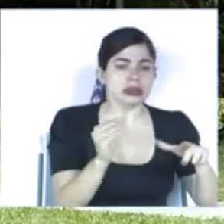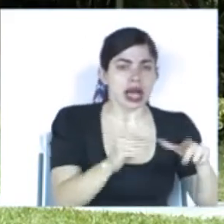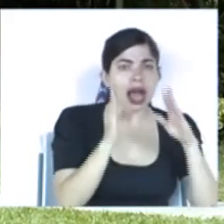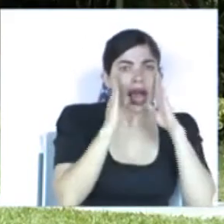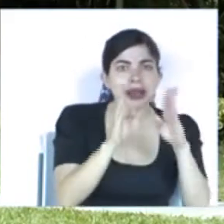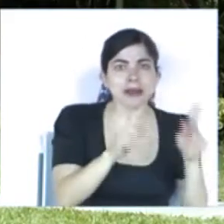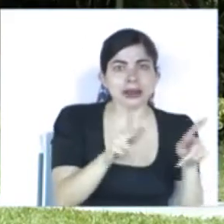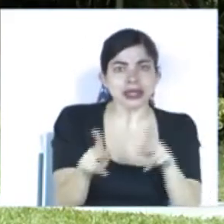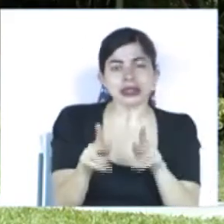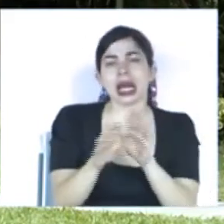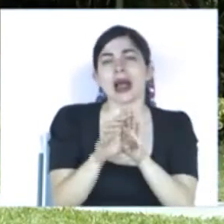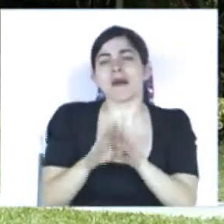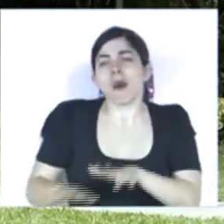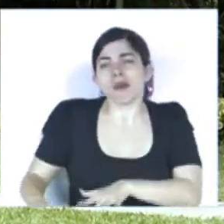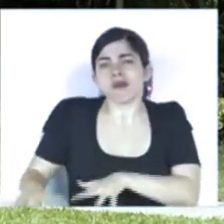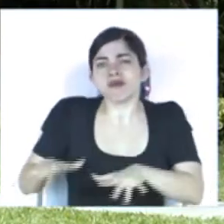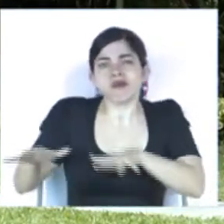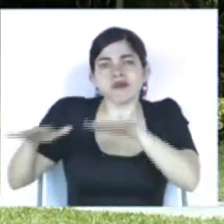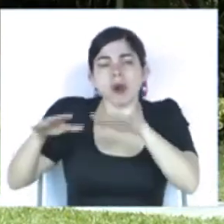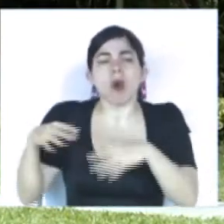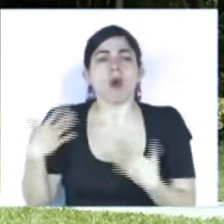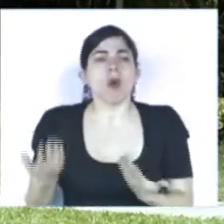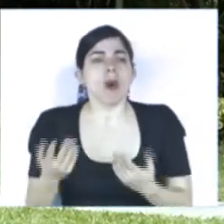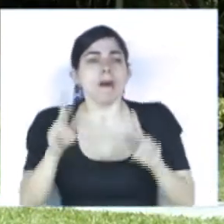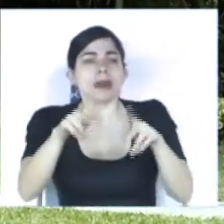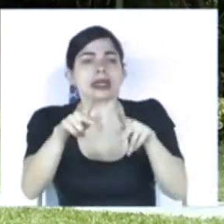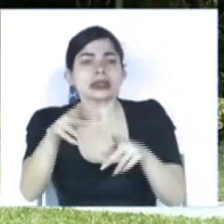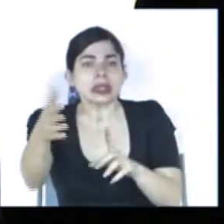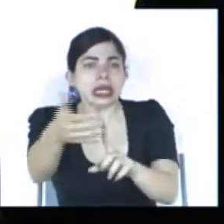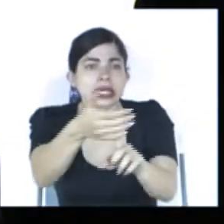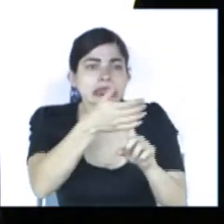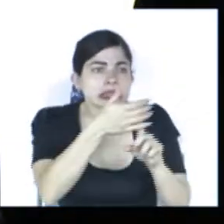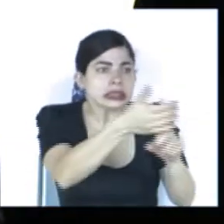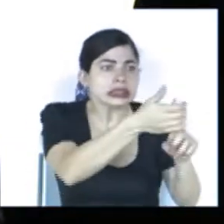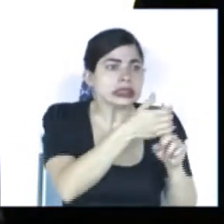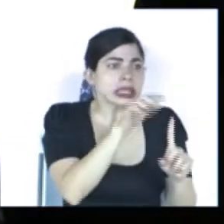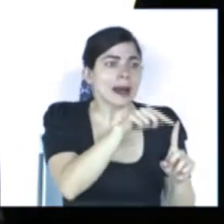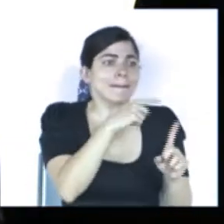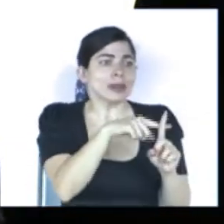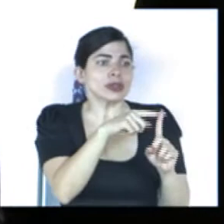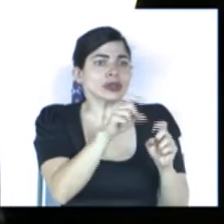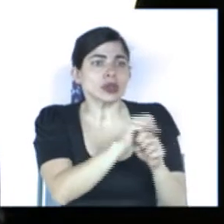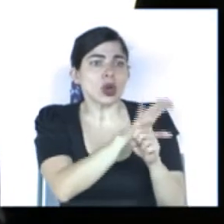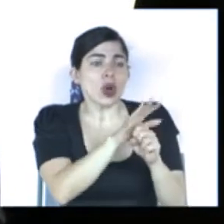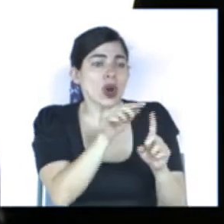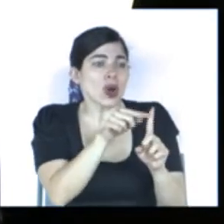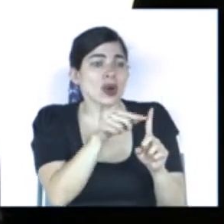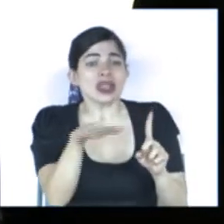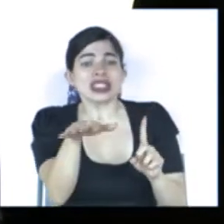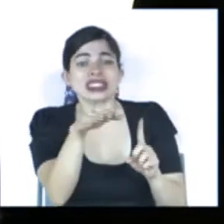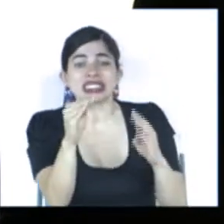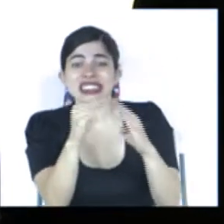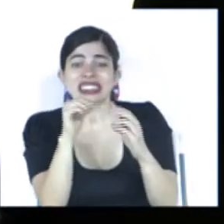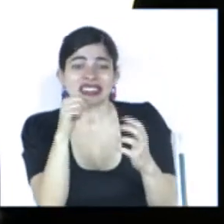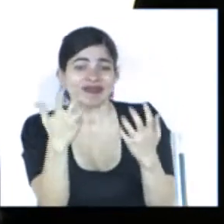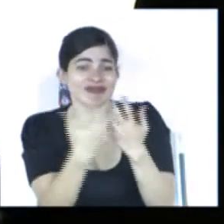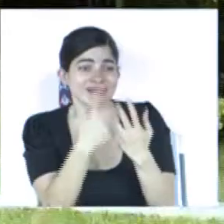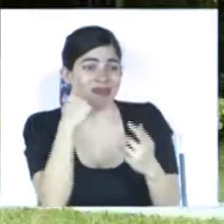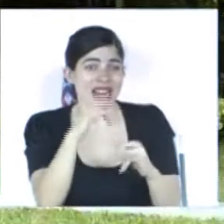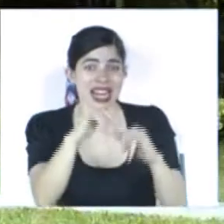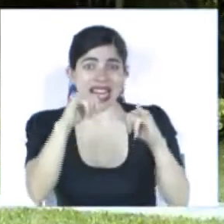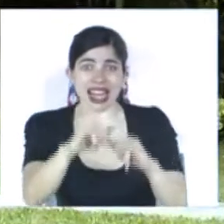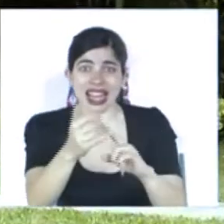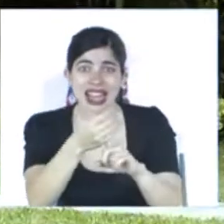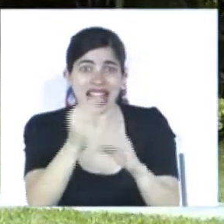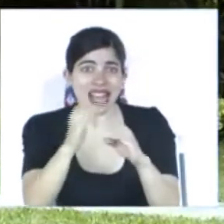las personas tanto por una inundación como para también poder aislar a las personas positivas por COVID que no tienen condiciones sanitarias para hacer